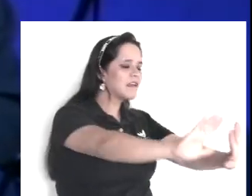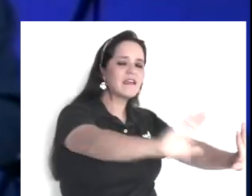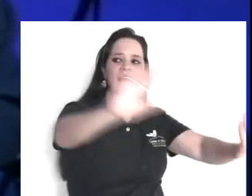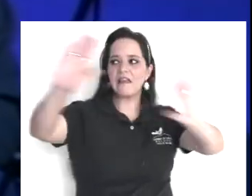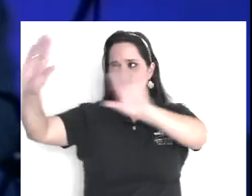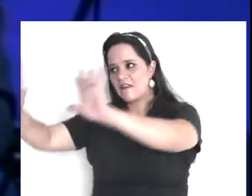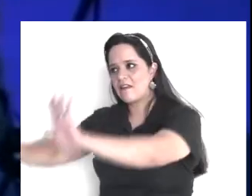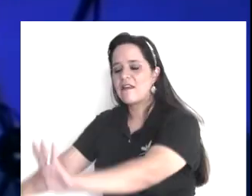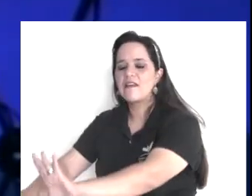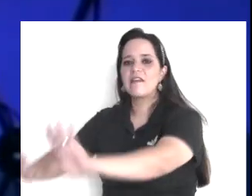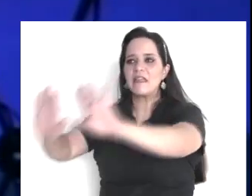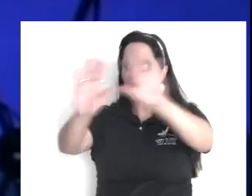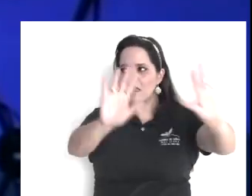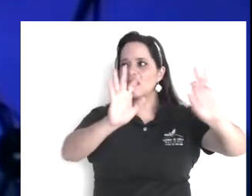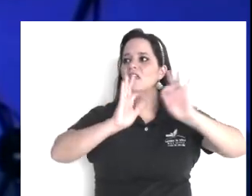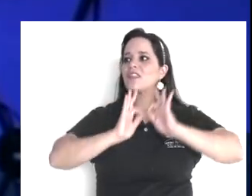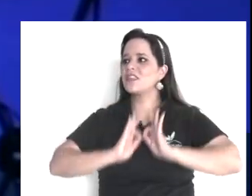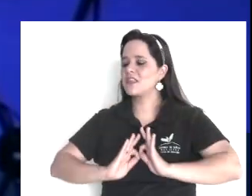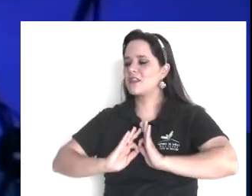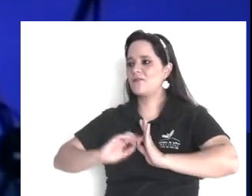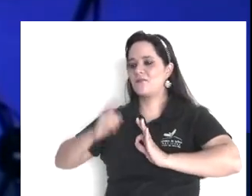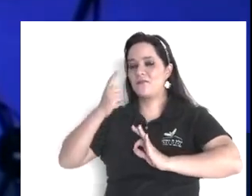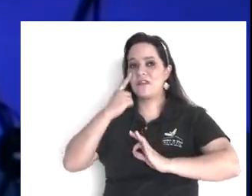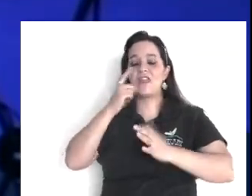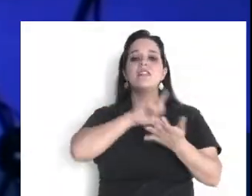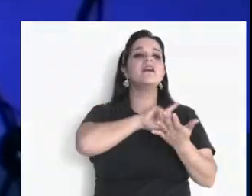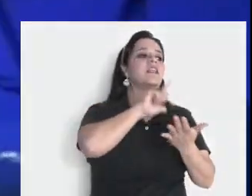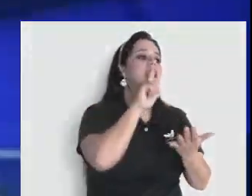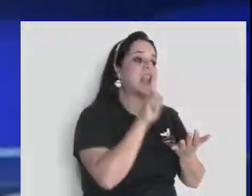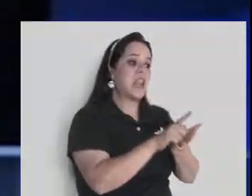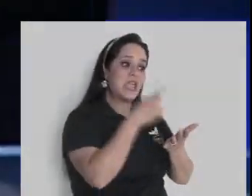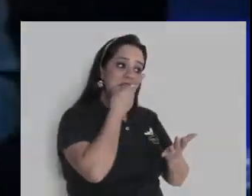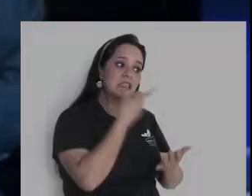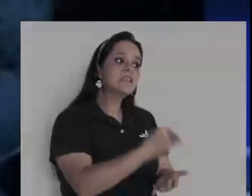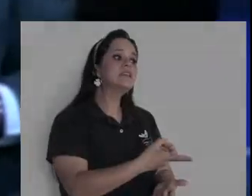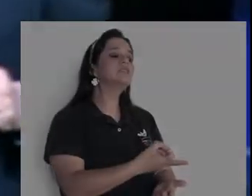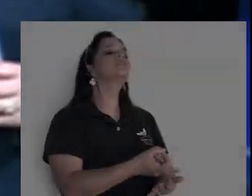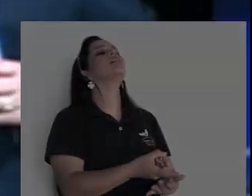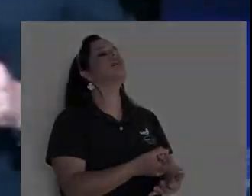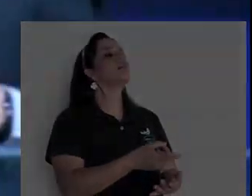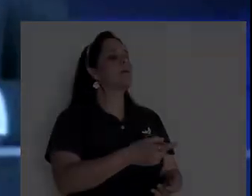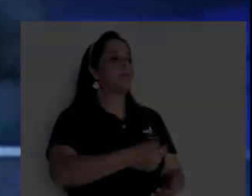ley, a un hombre, si primero, no le oye,